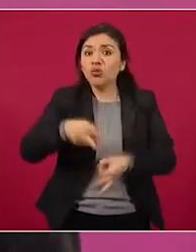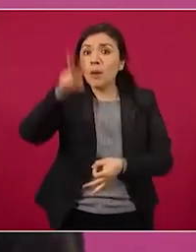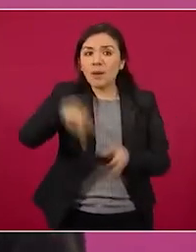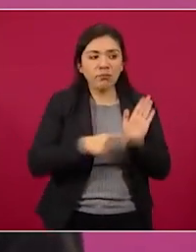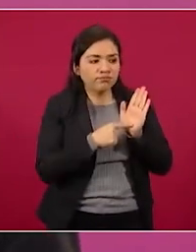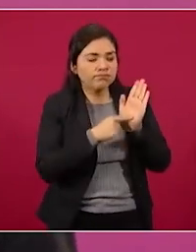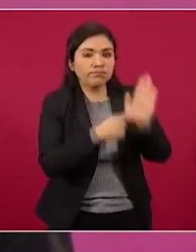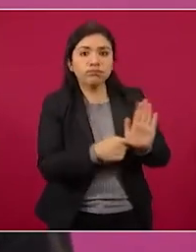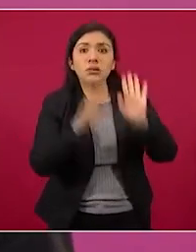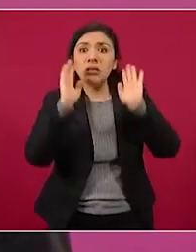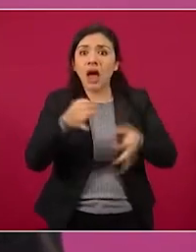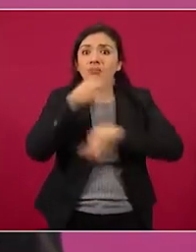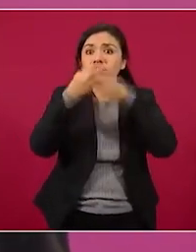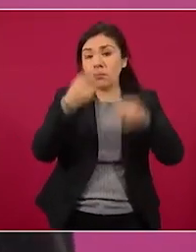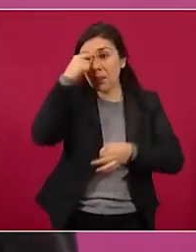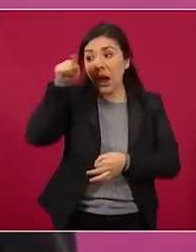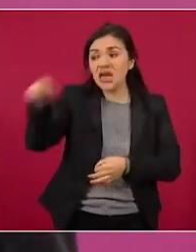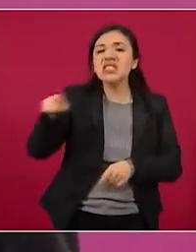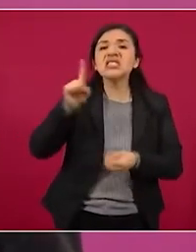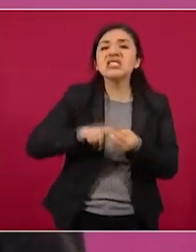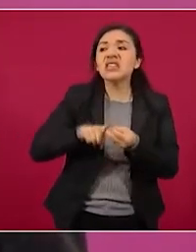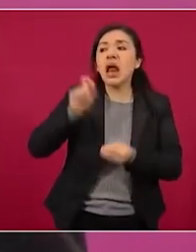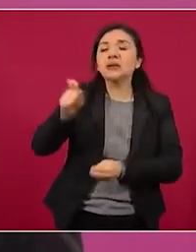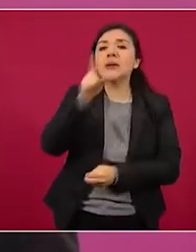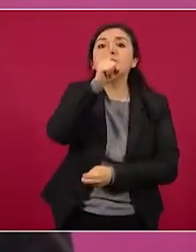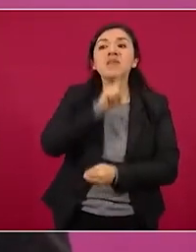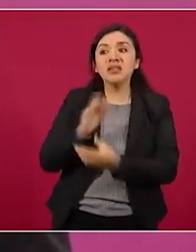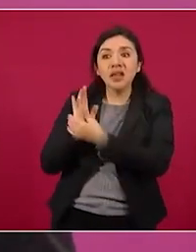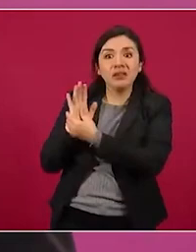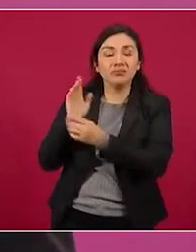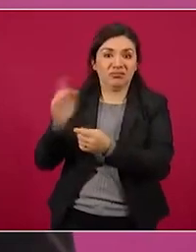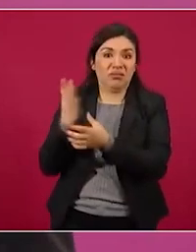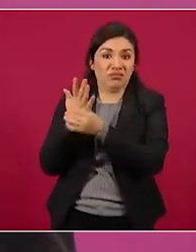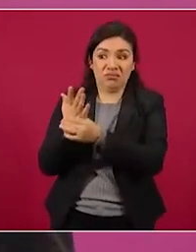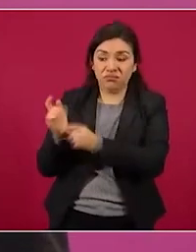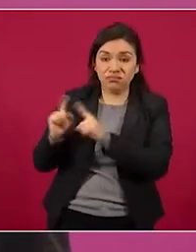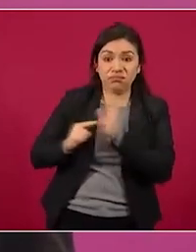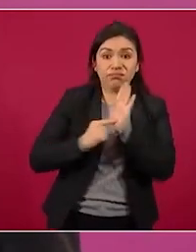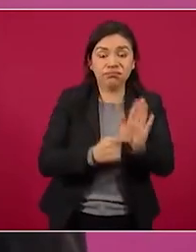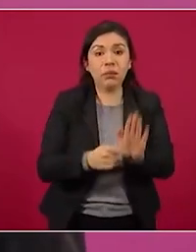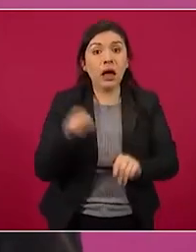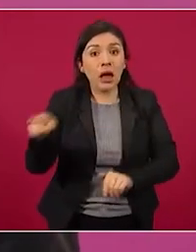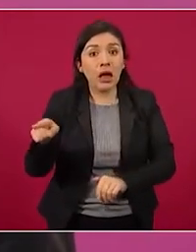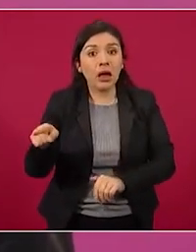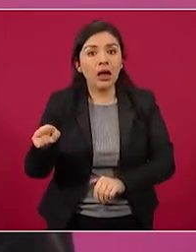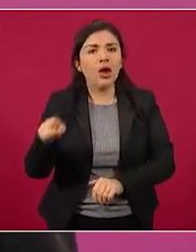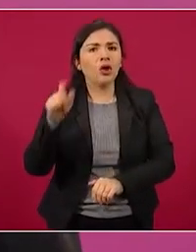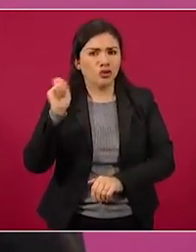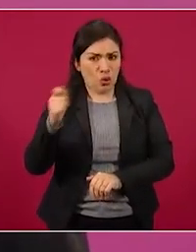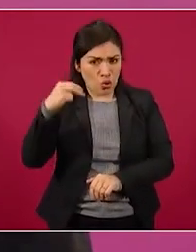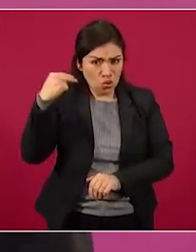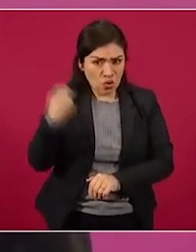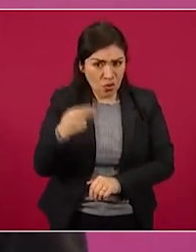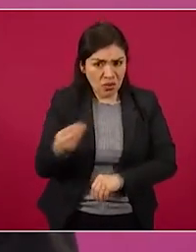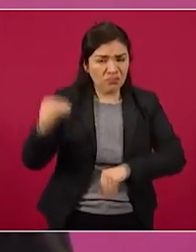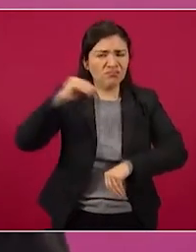y exhibió al medio que mintió, se está invocando su nombre en vano.